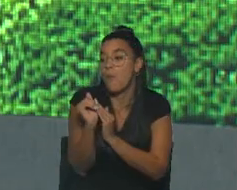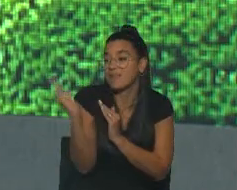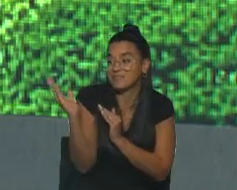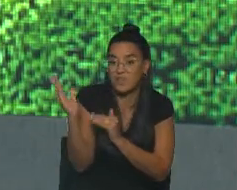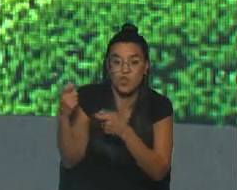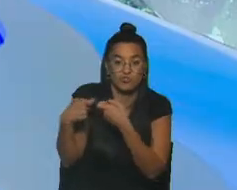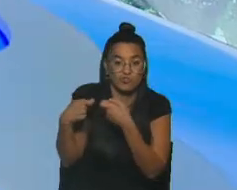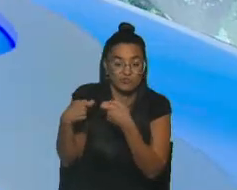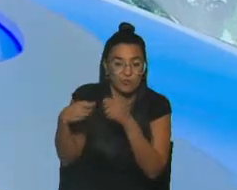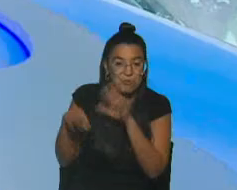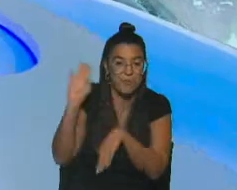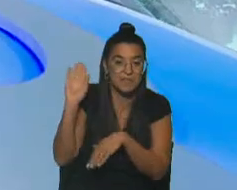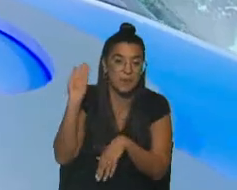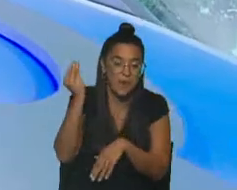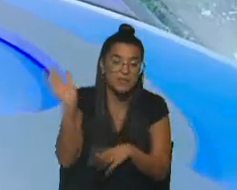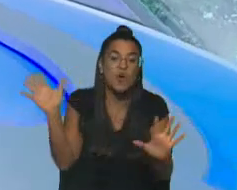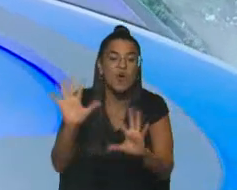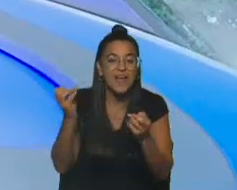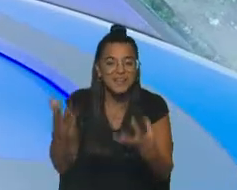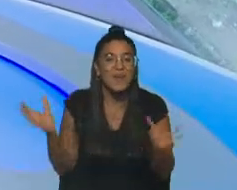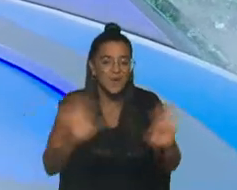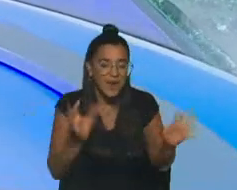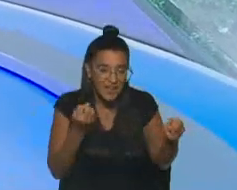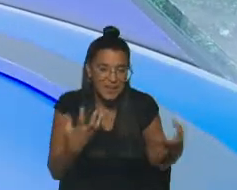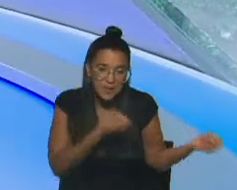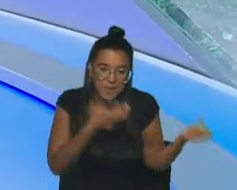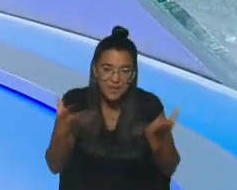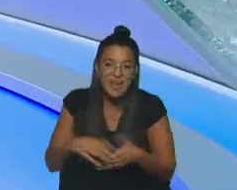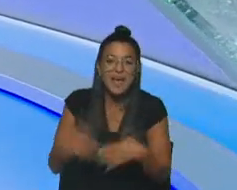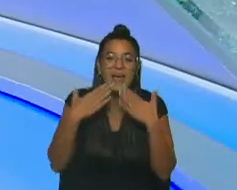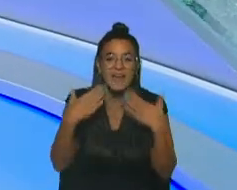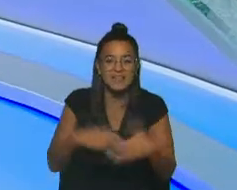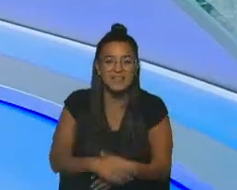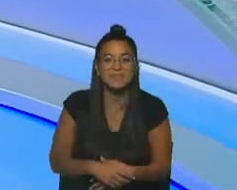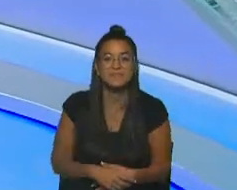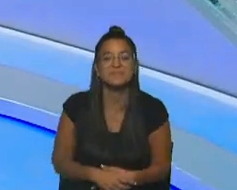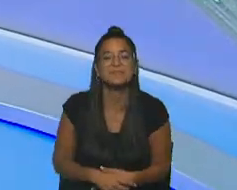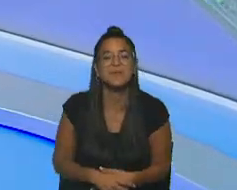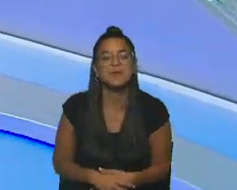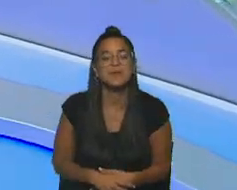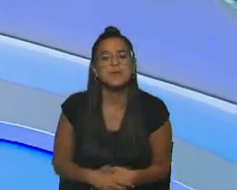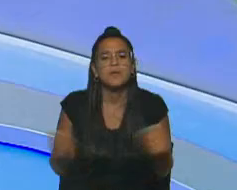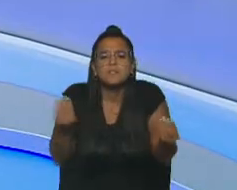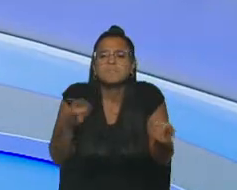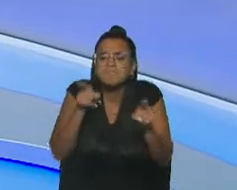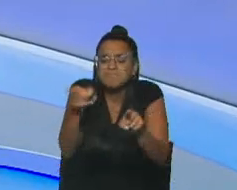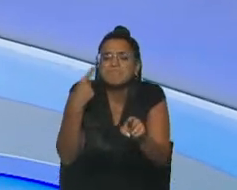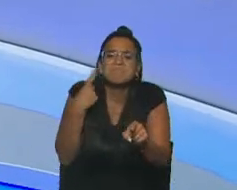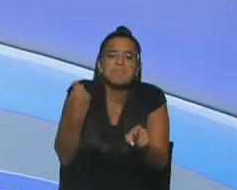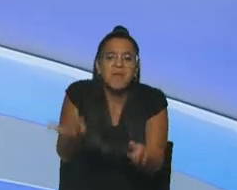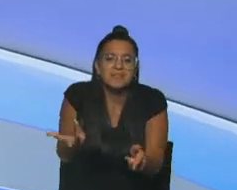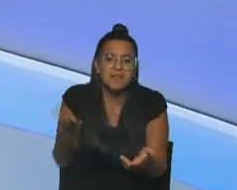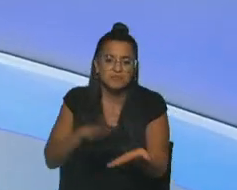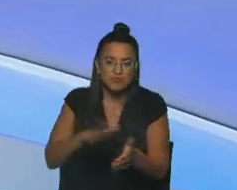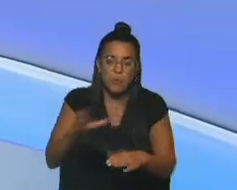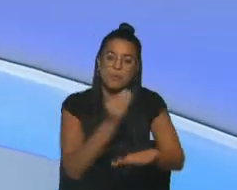principal socio que es Brasil. ¿Cómo estás? Bien, bien. ¿Qué tal? Muchas gracias. Bueno, ¿qué te despiertan algunos de